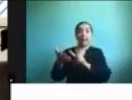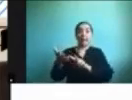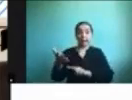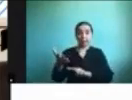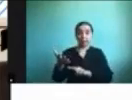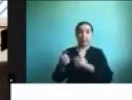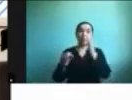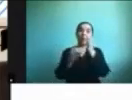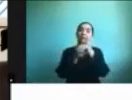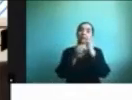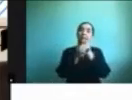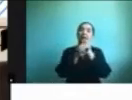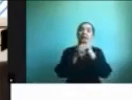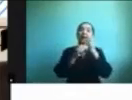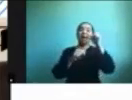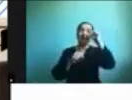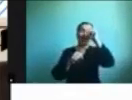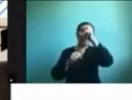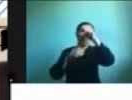aprendizaje ¿ya?